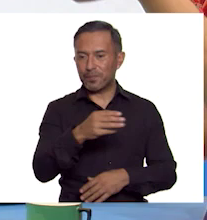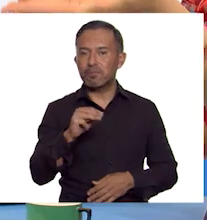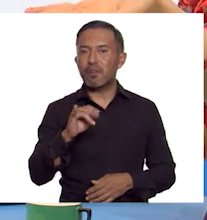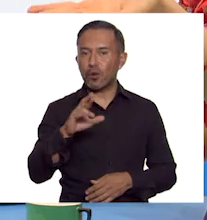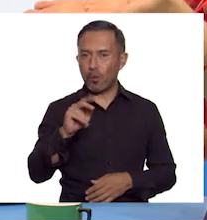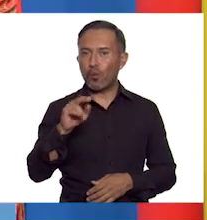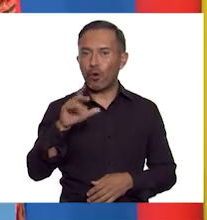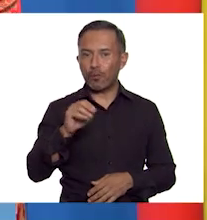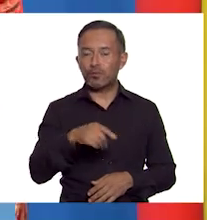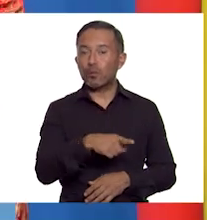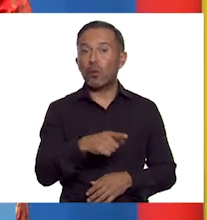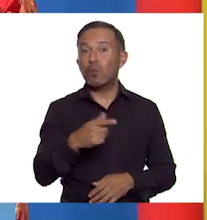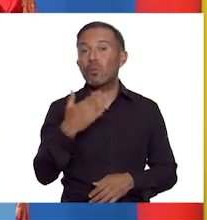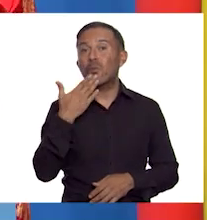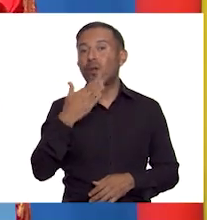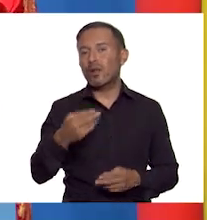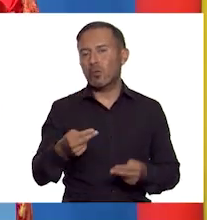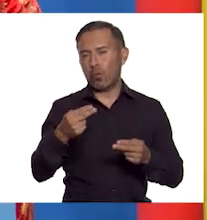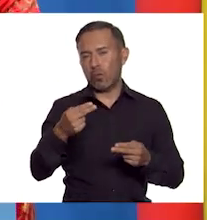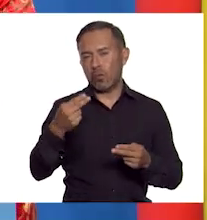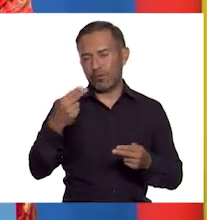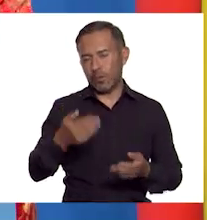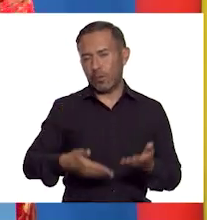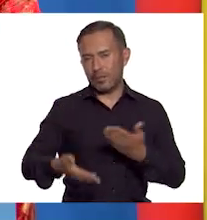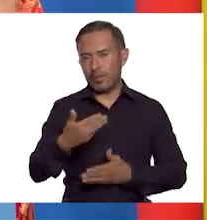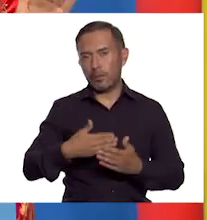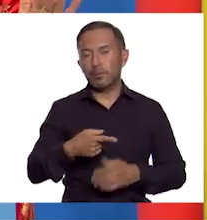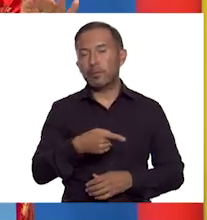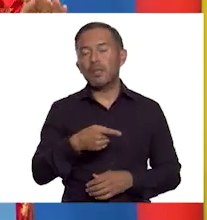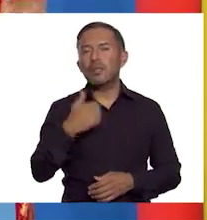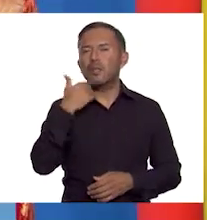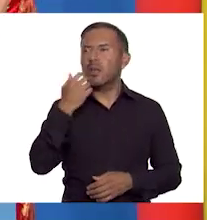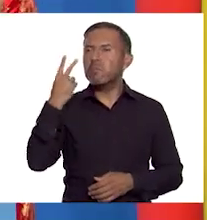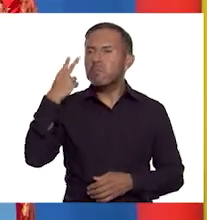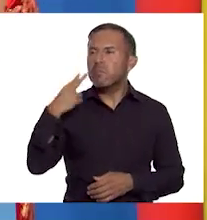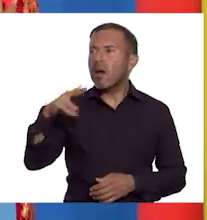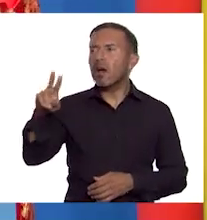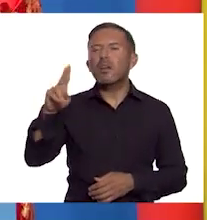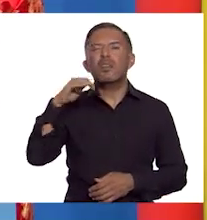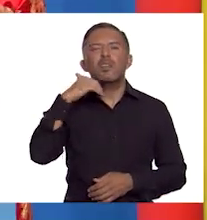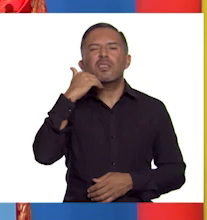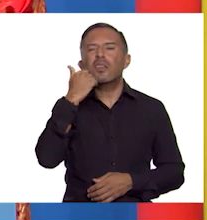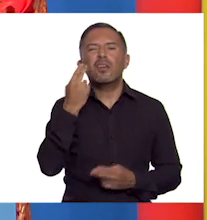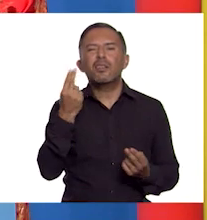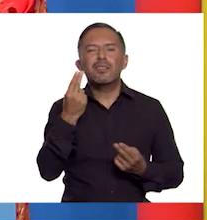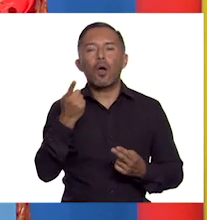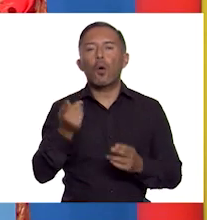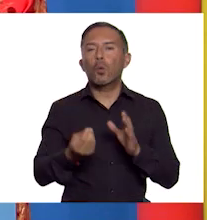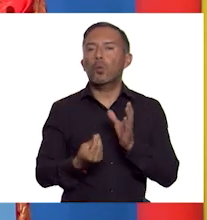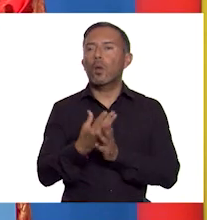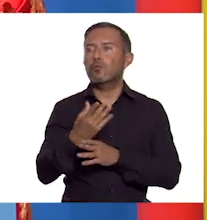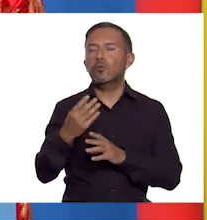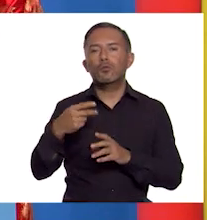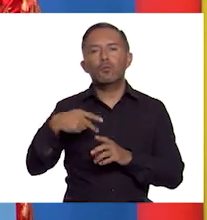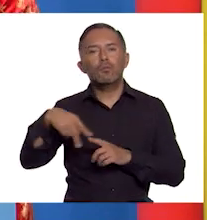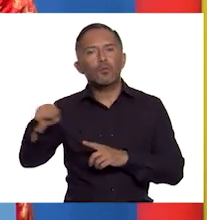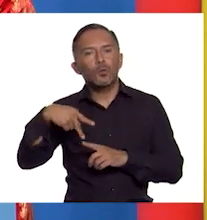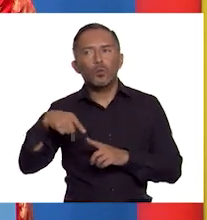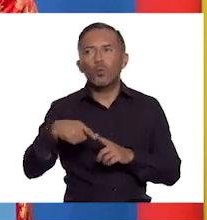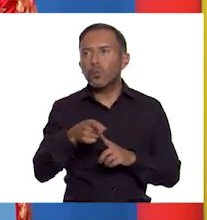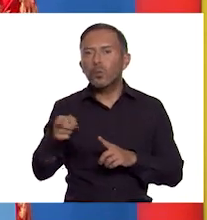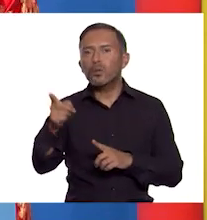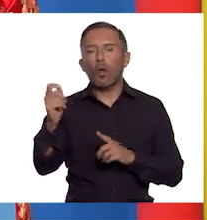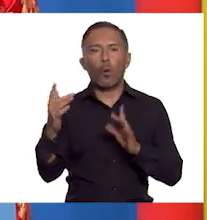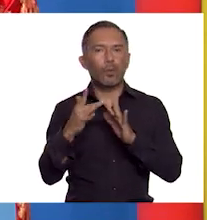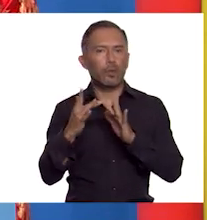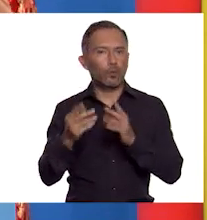buenos comerciantes, lo que buscaban con este viaje era nuevas rutas y contactos comerciales. Lo que